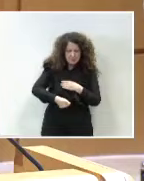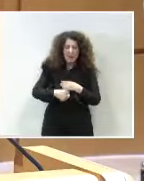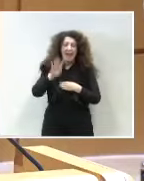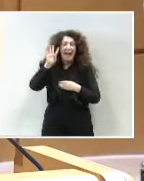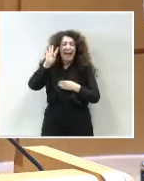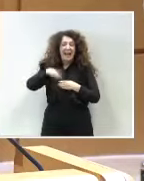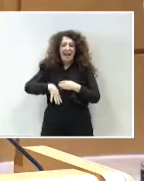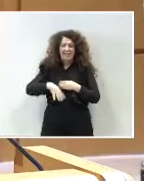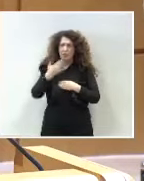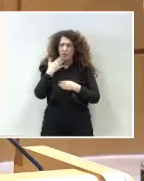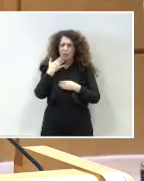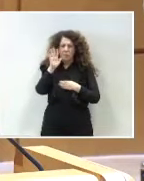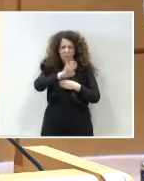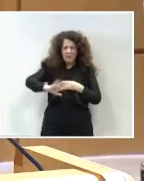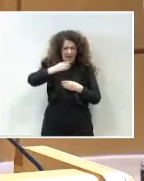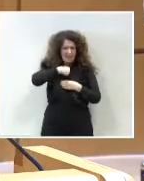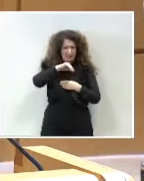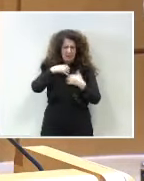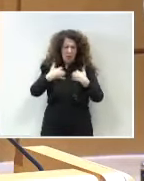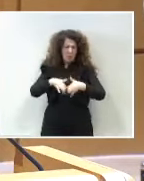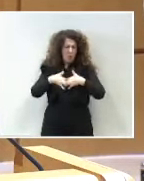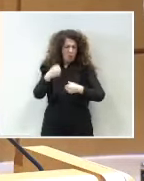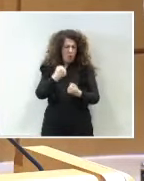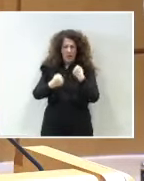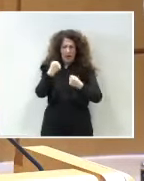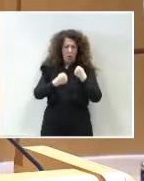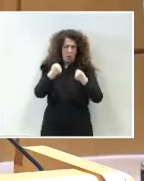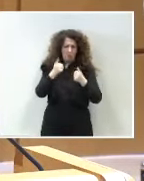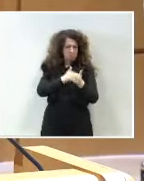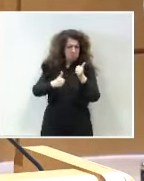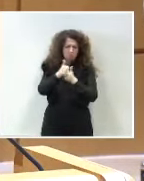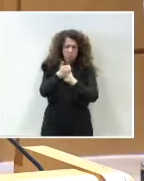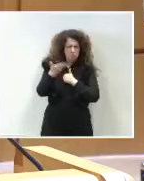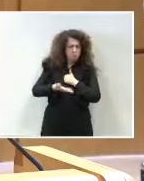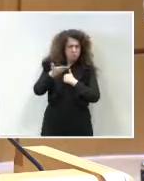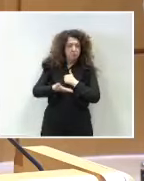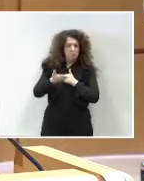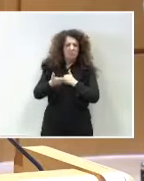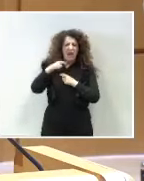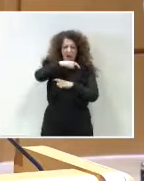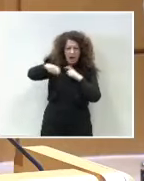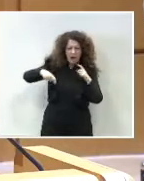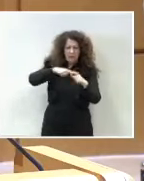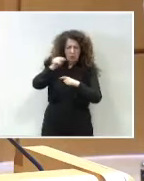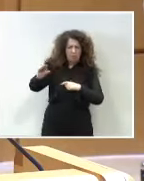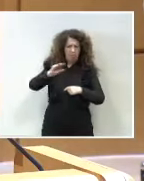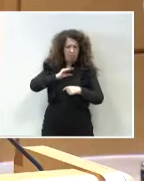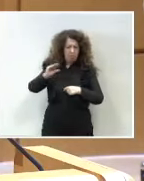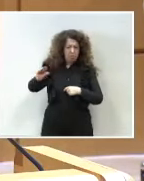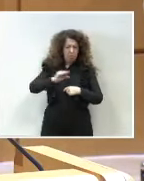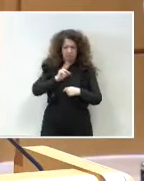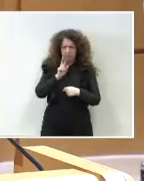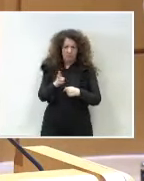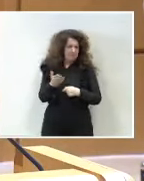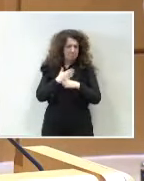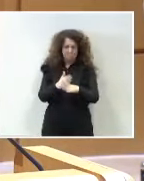principales motores económicos del Estado, recibe año tras año recursos que son claramente insuficientes. De hecho,